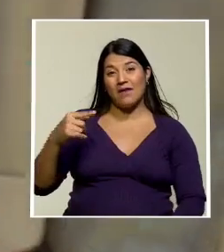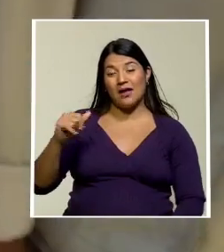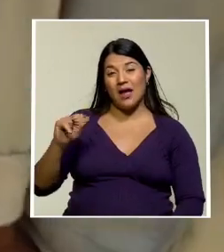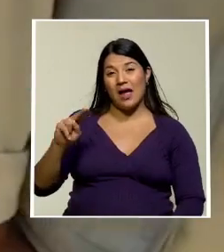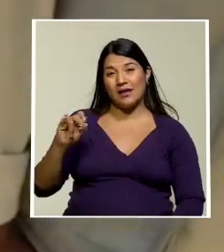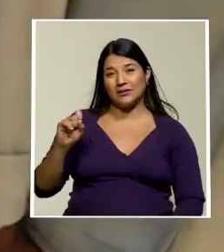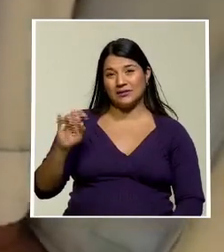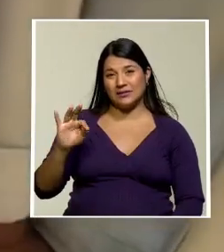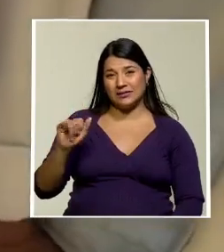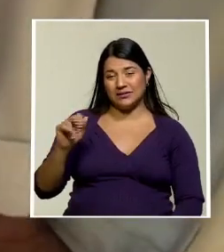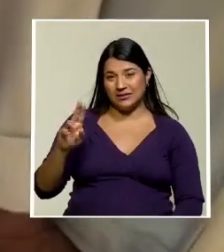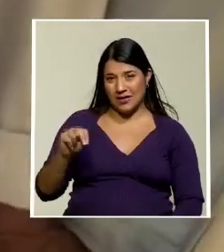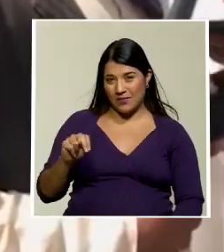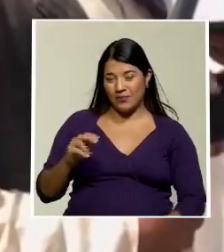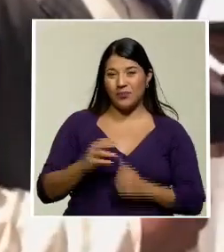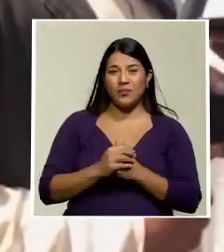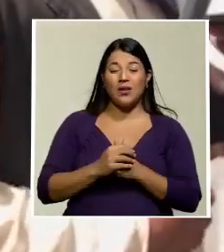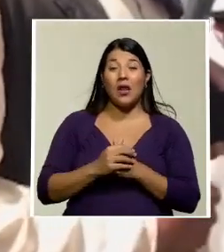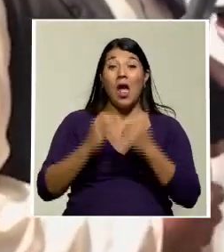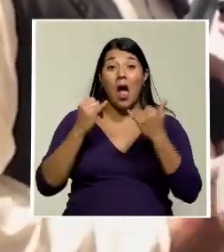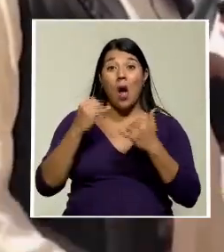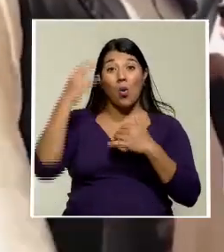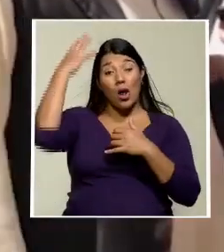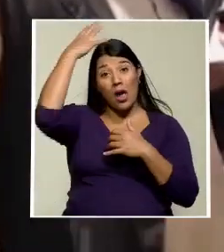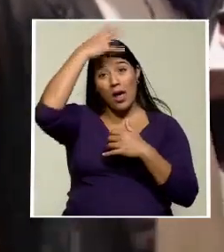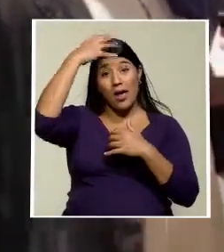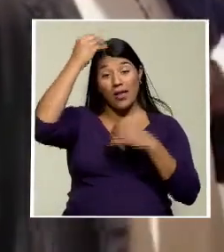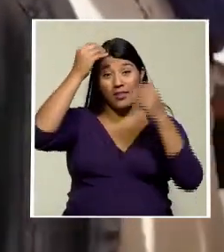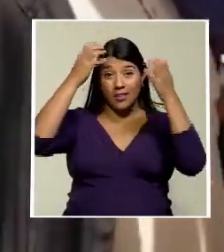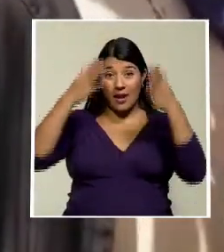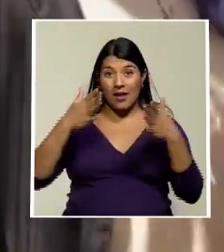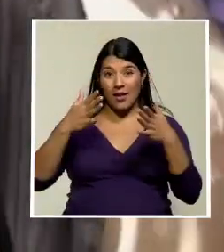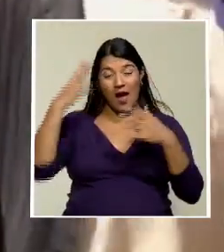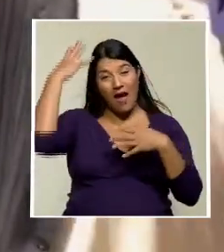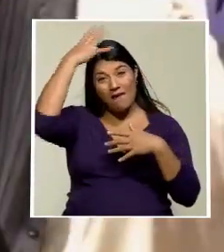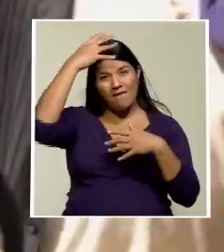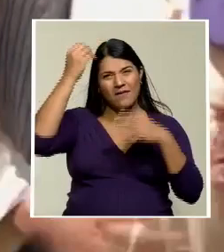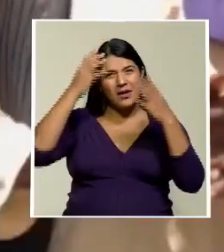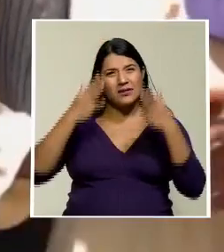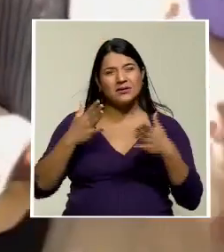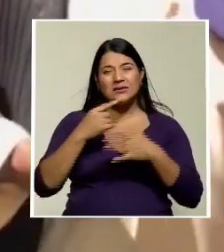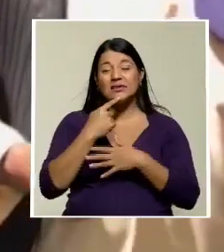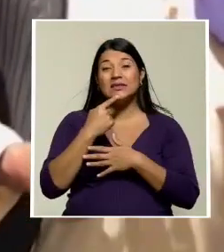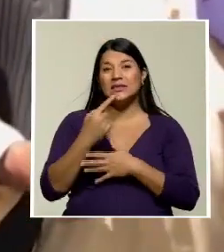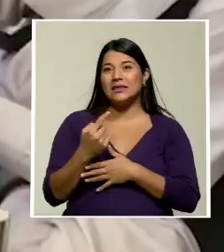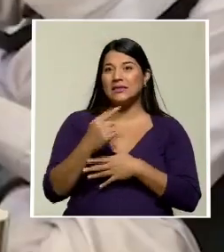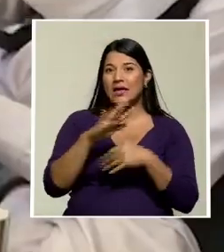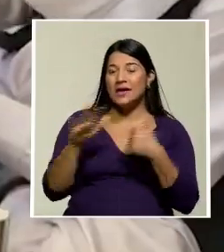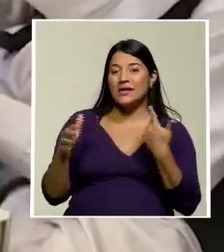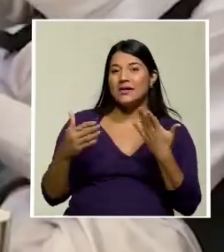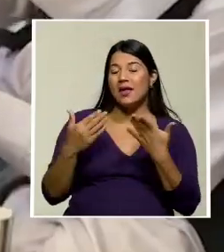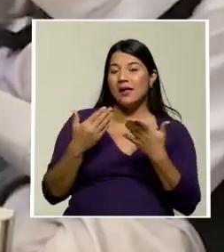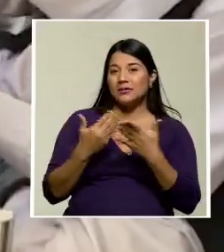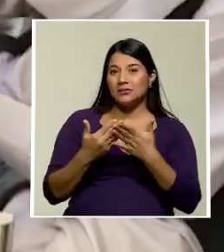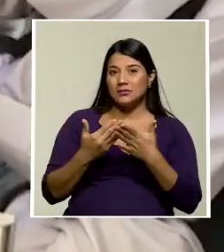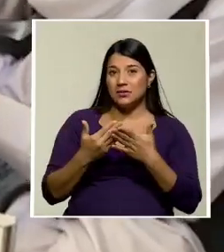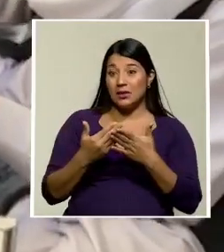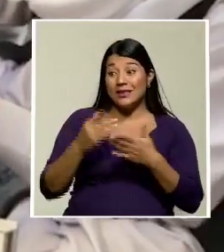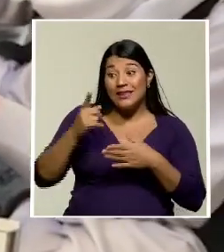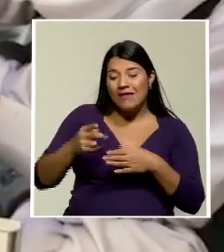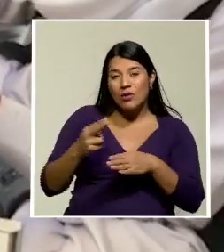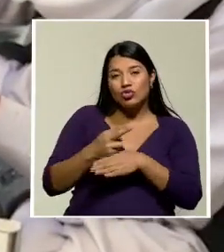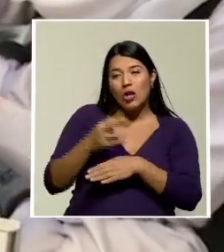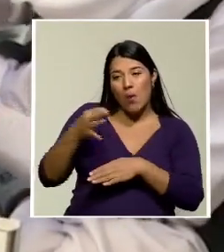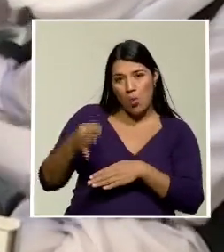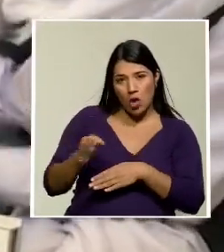los talibanes prohíben el uso de divisas extranjeras en Afganistán el objetivo dicen es que todos empleen Afganist la moneda nacional